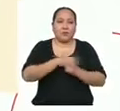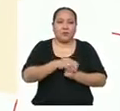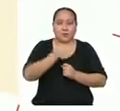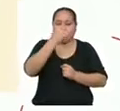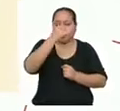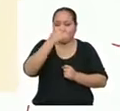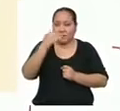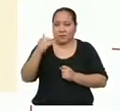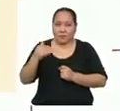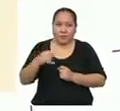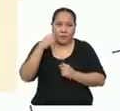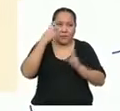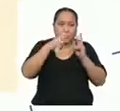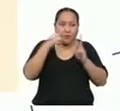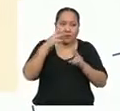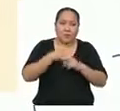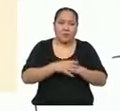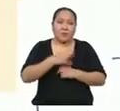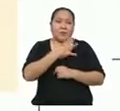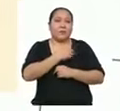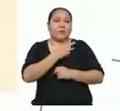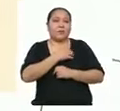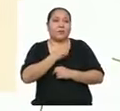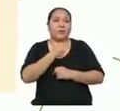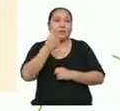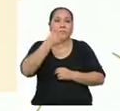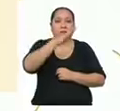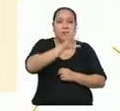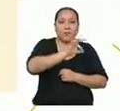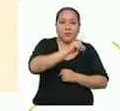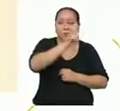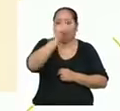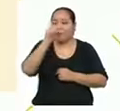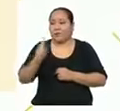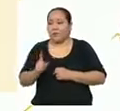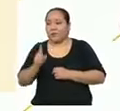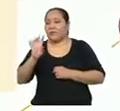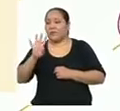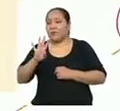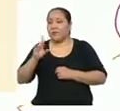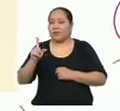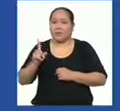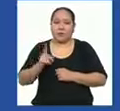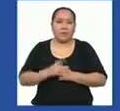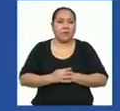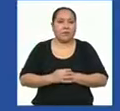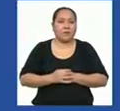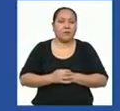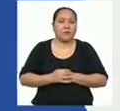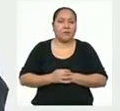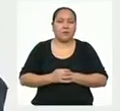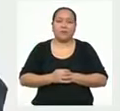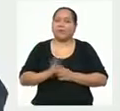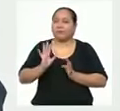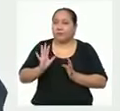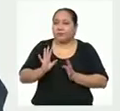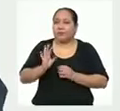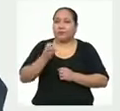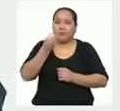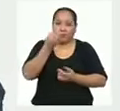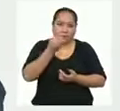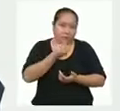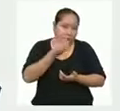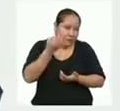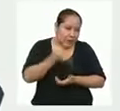y, como podemos observar, las edades van desde 19 hasta 41 años. Bueno, la